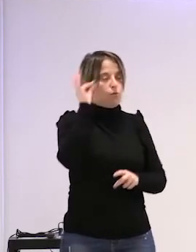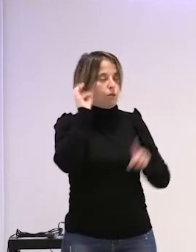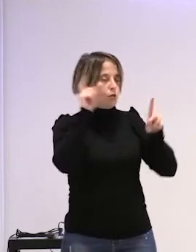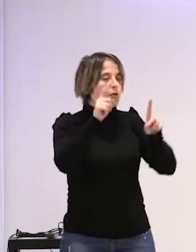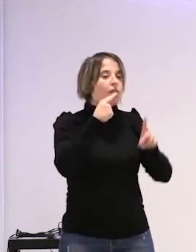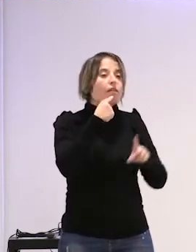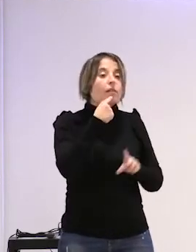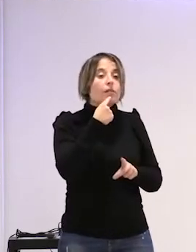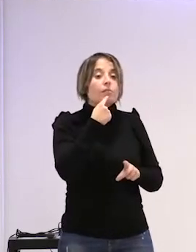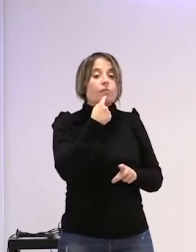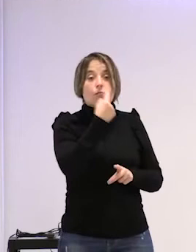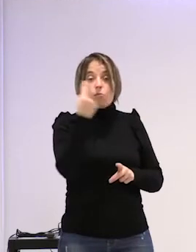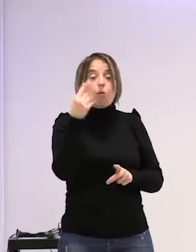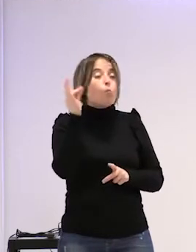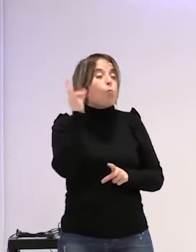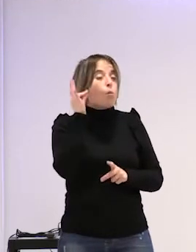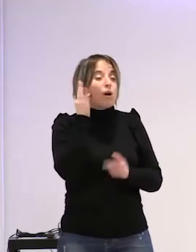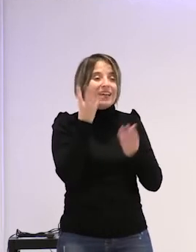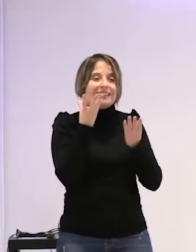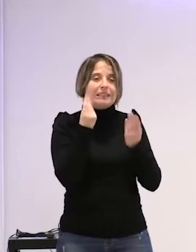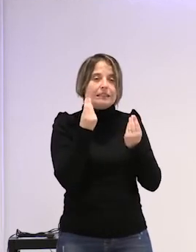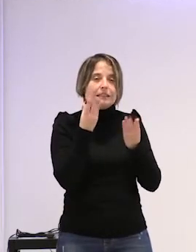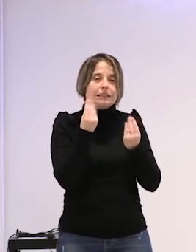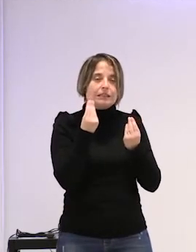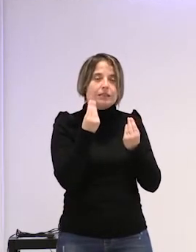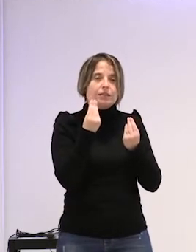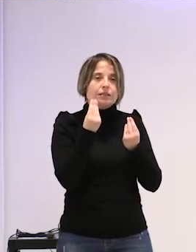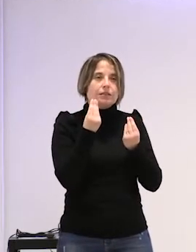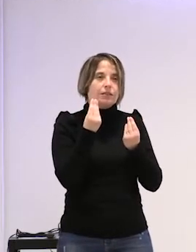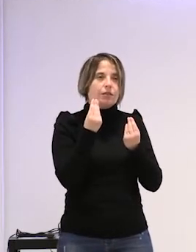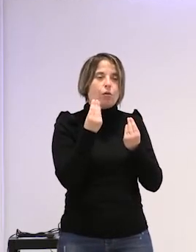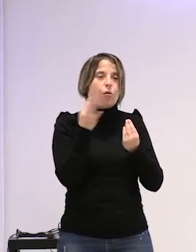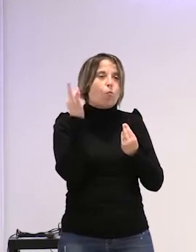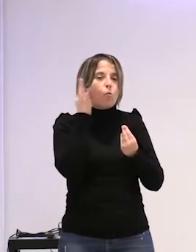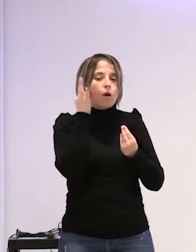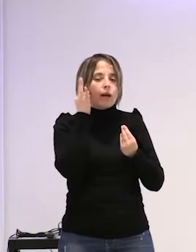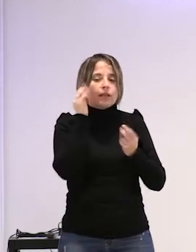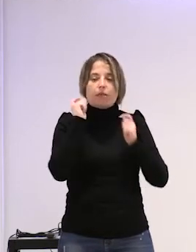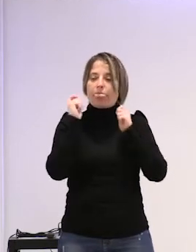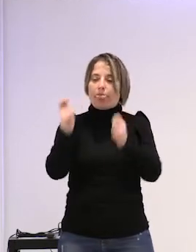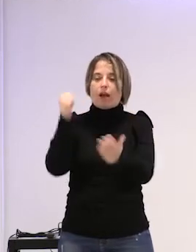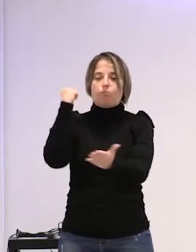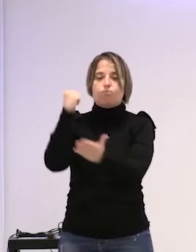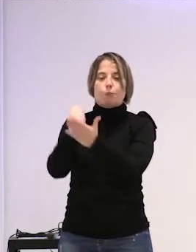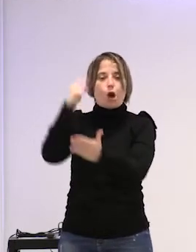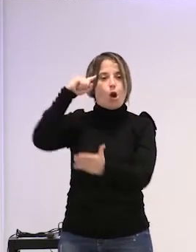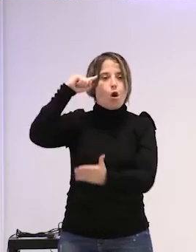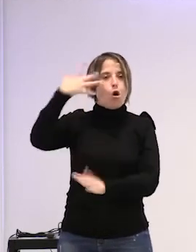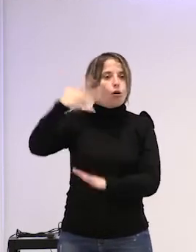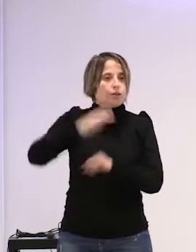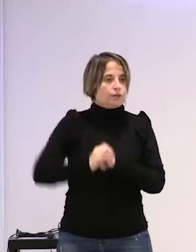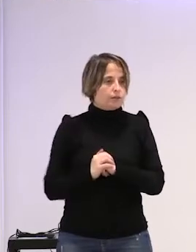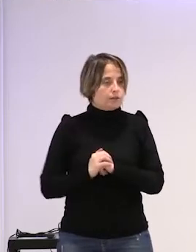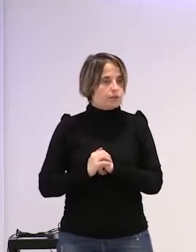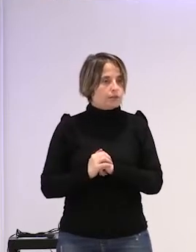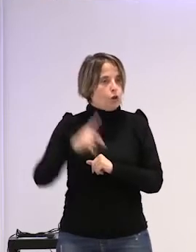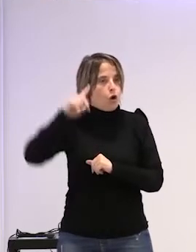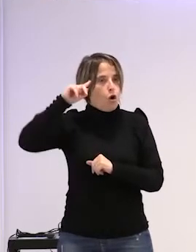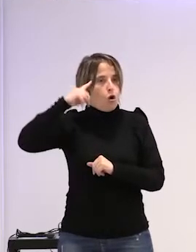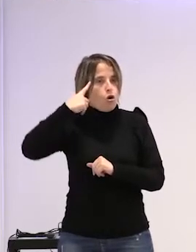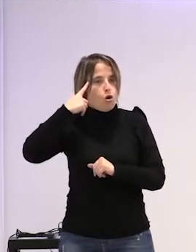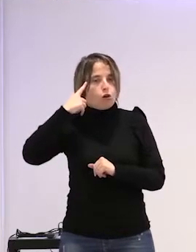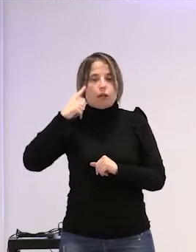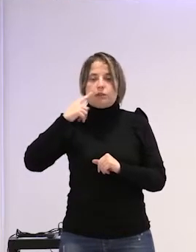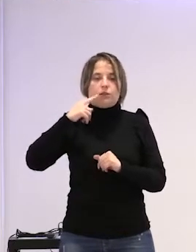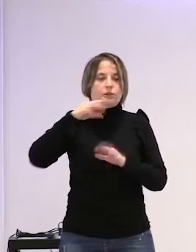hay muchas mujeres a las que tachamos de locas ¿no? son las locas que pasan de servicio en